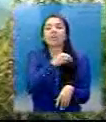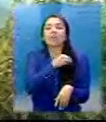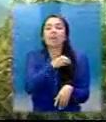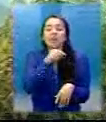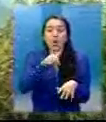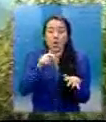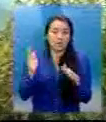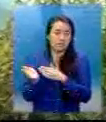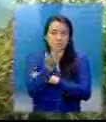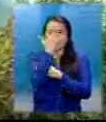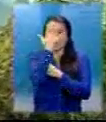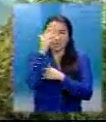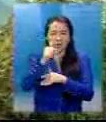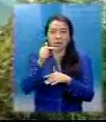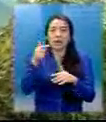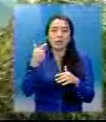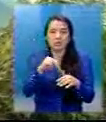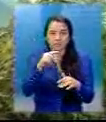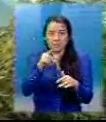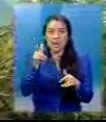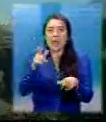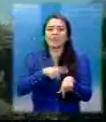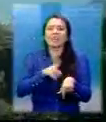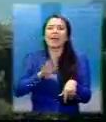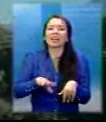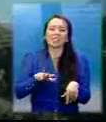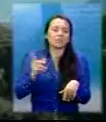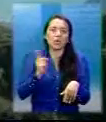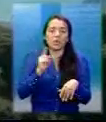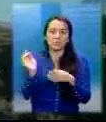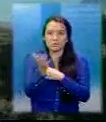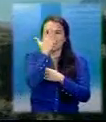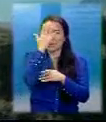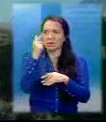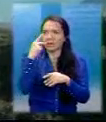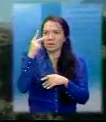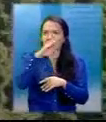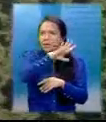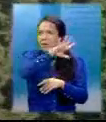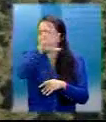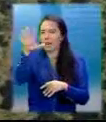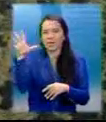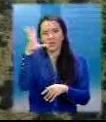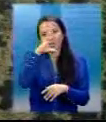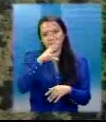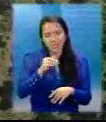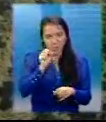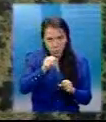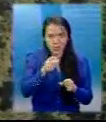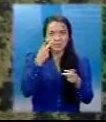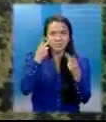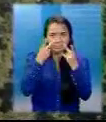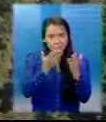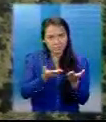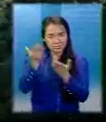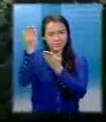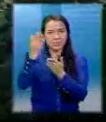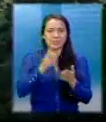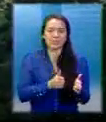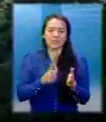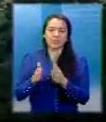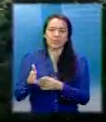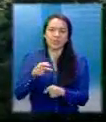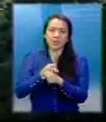ya que se obtiene mejor vista de lo que la naturaleza le ofrece. Por Una Guatemala en Paz, Oscar de León.